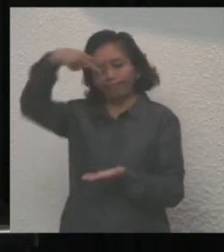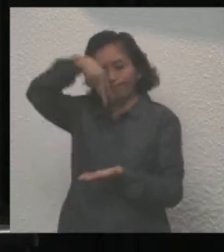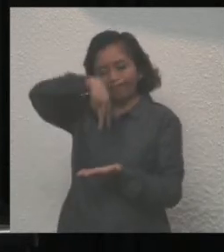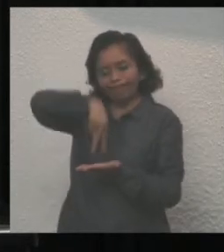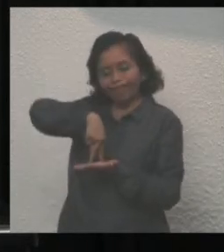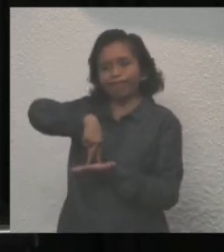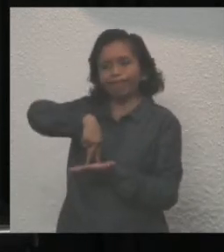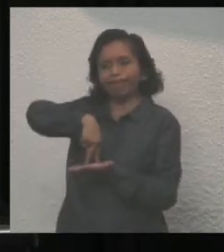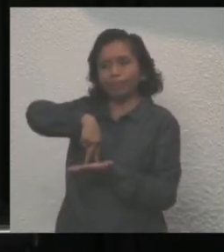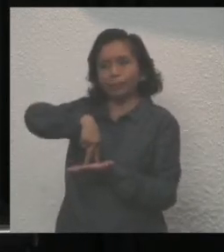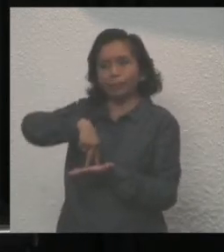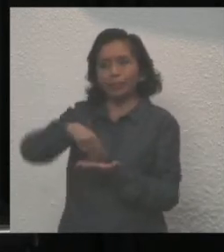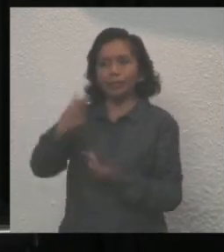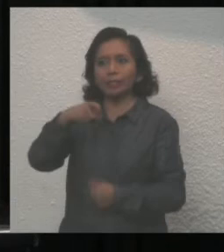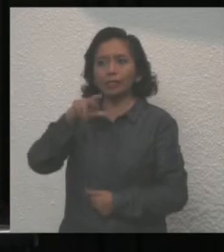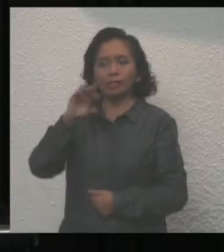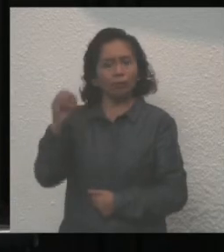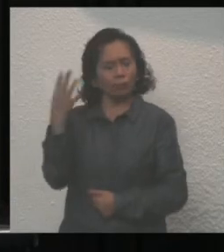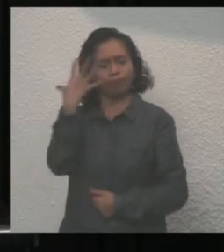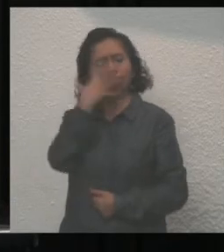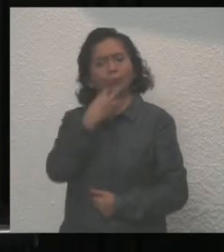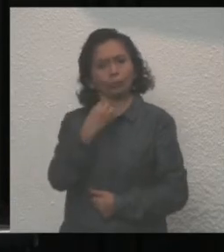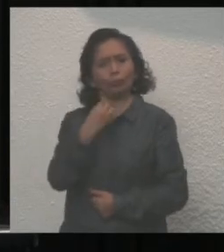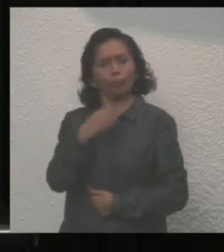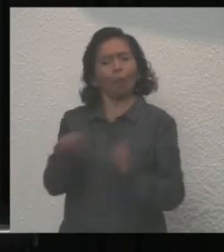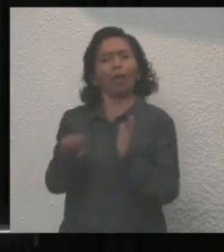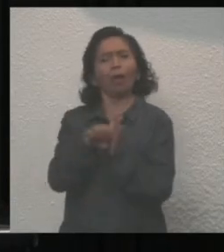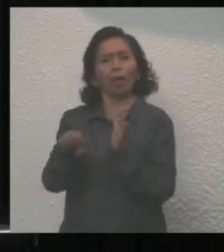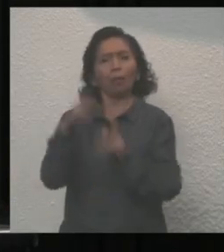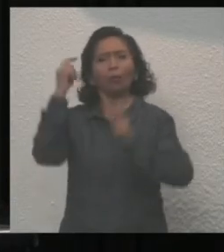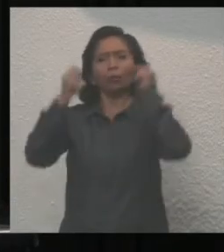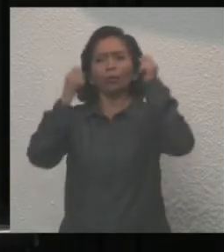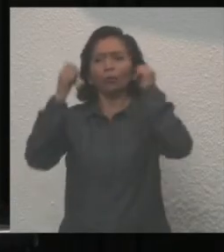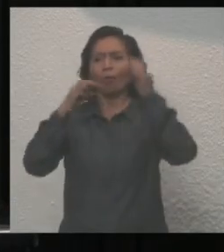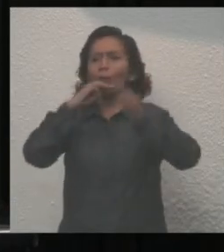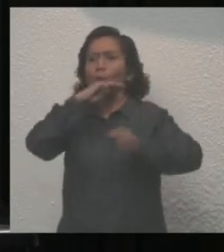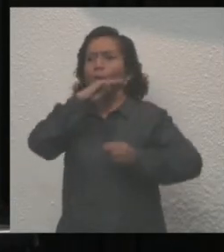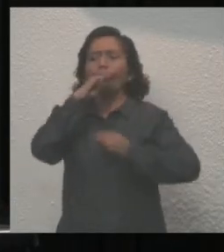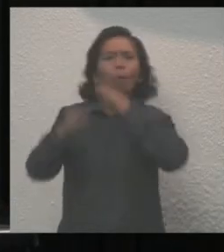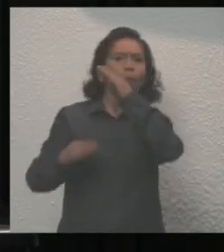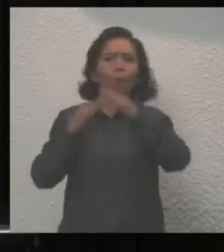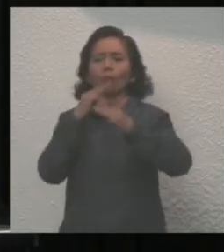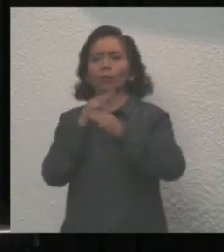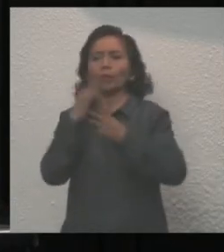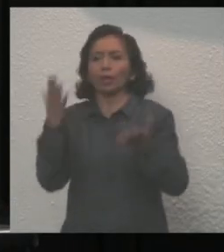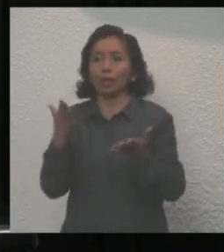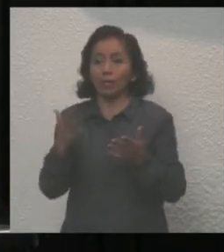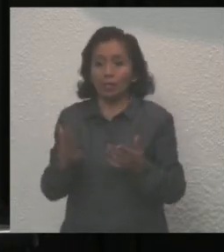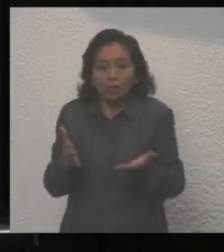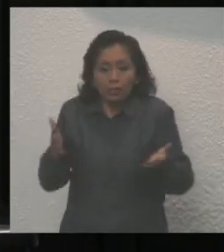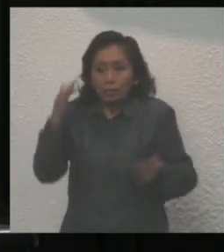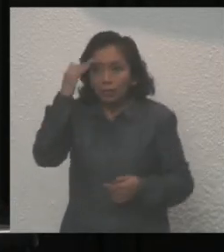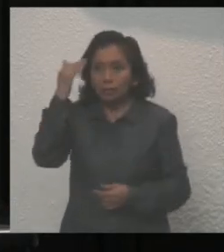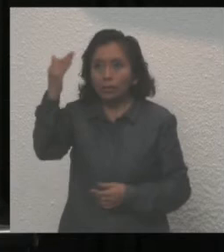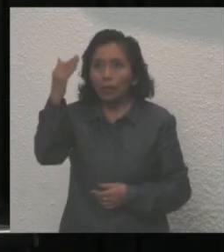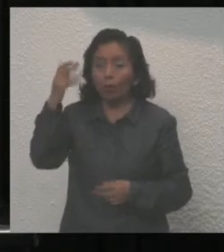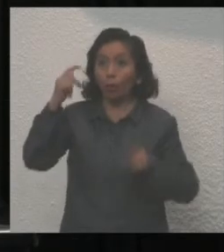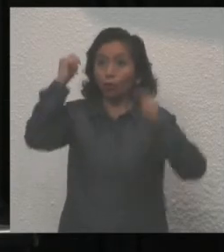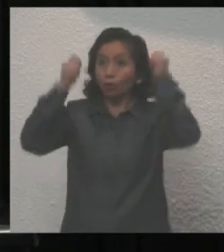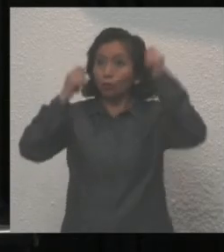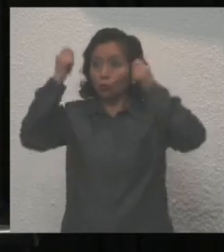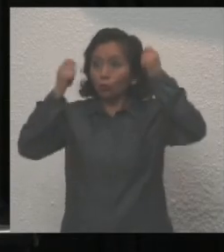coloso y ejemplo del turismo mundial es tiempo de reactivar el turismo y nuestra economía sin